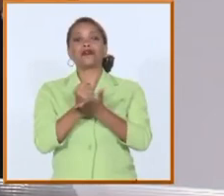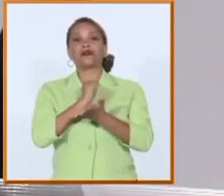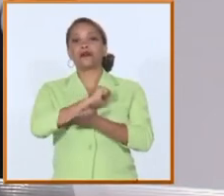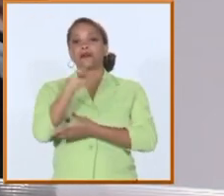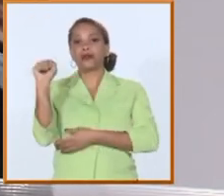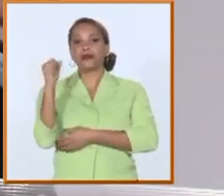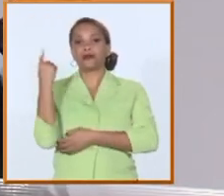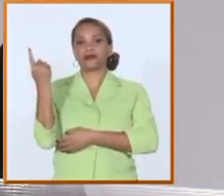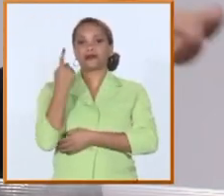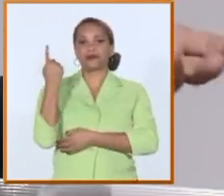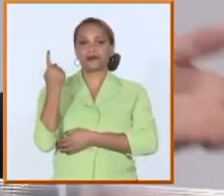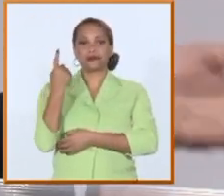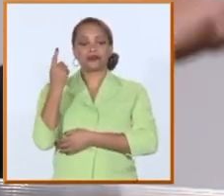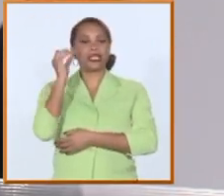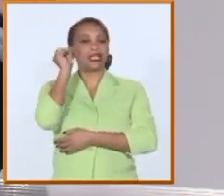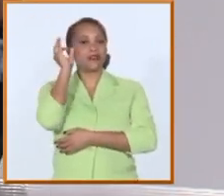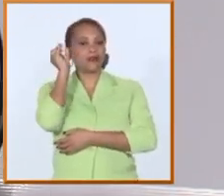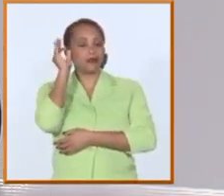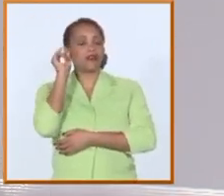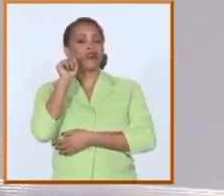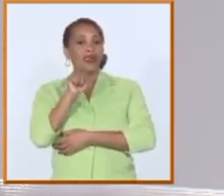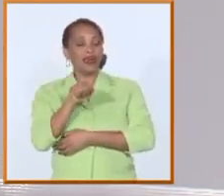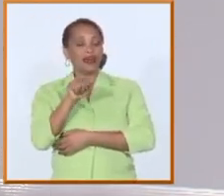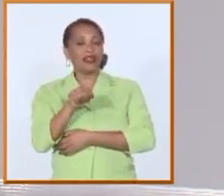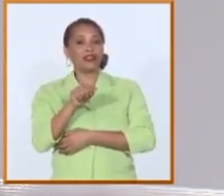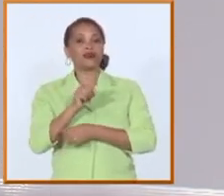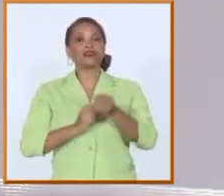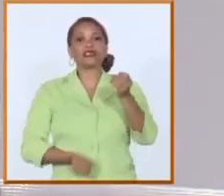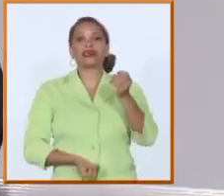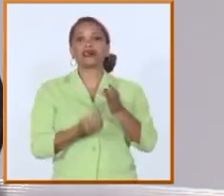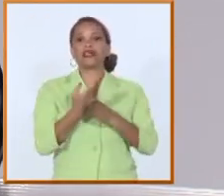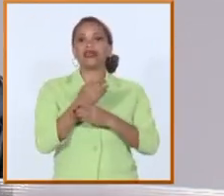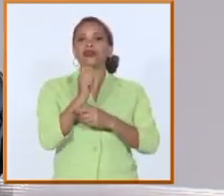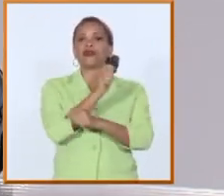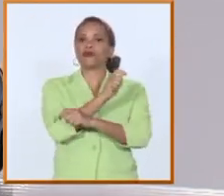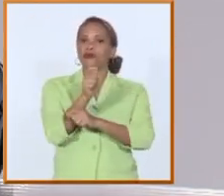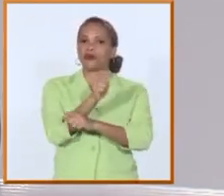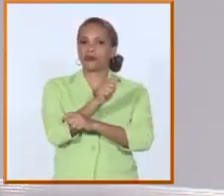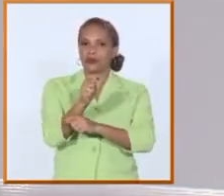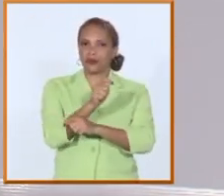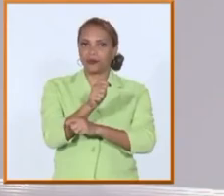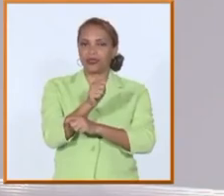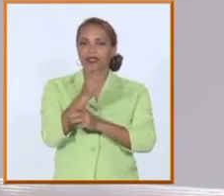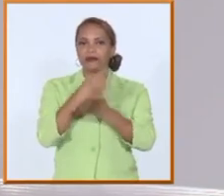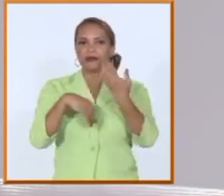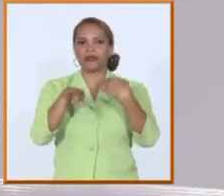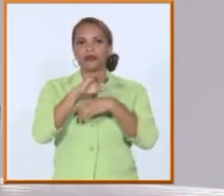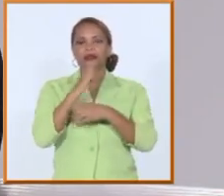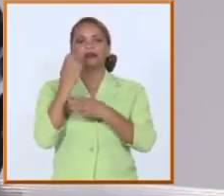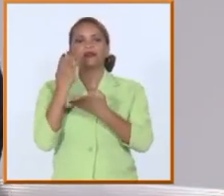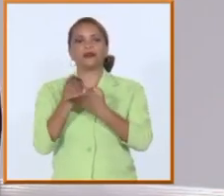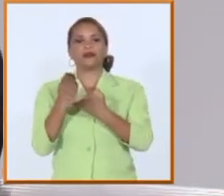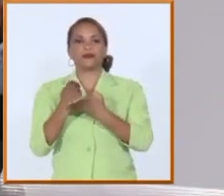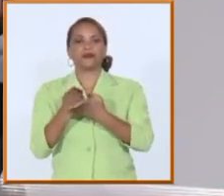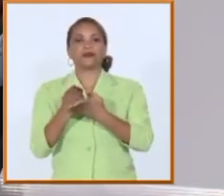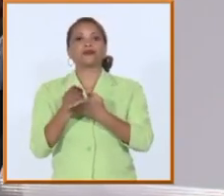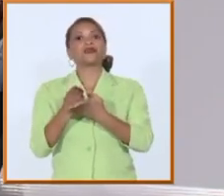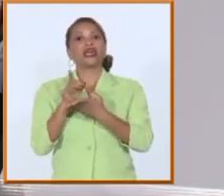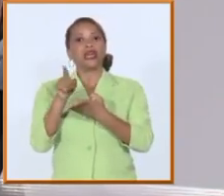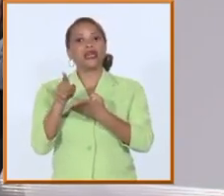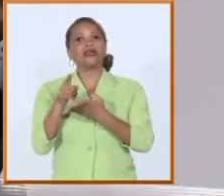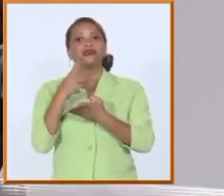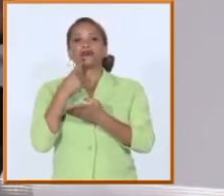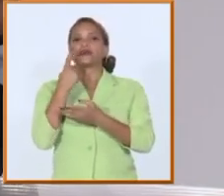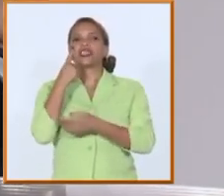academia de ciencia innovación van al claustro de la educación superior al claustro del ministerio de educación superior o sea que es premiado ese